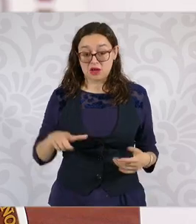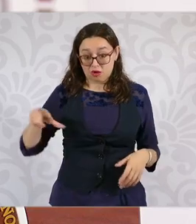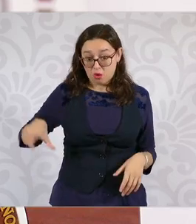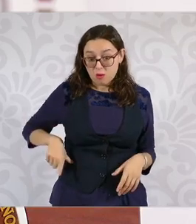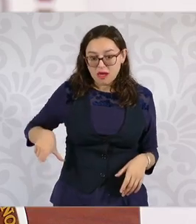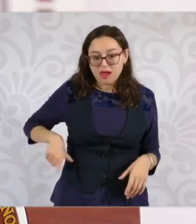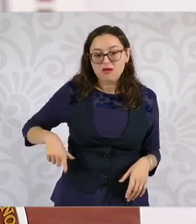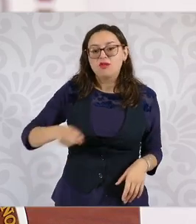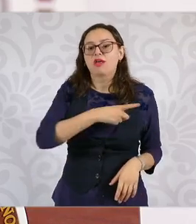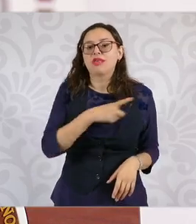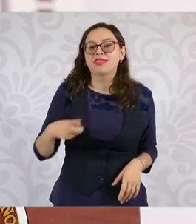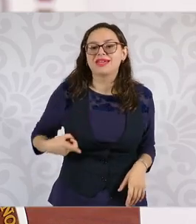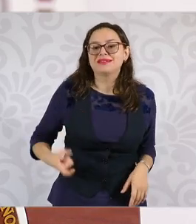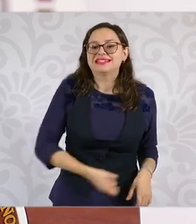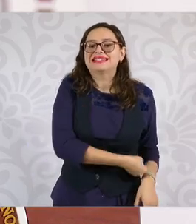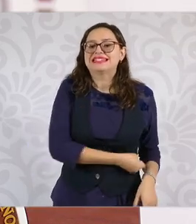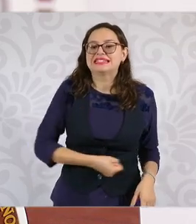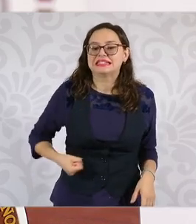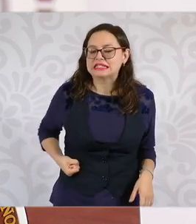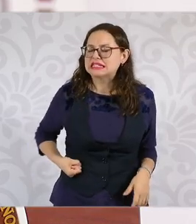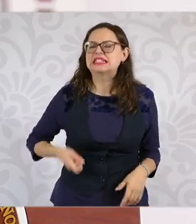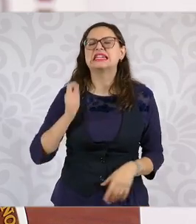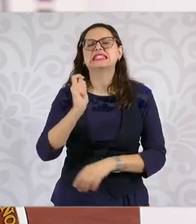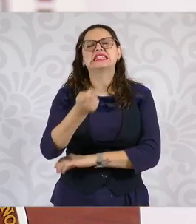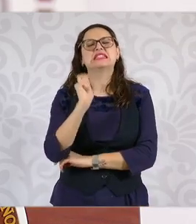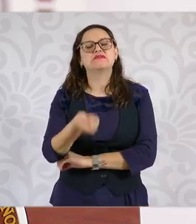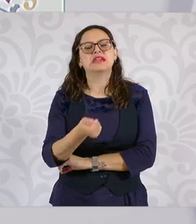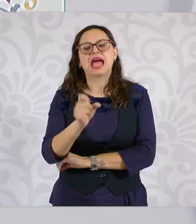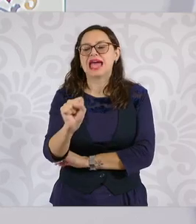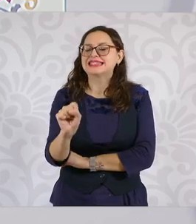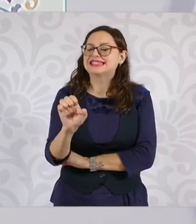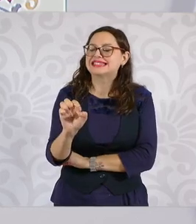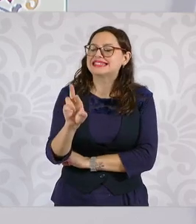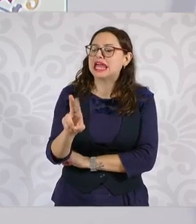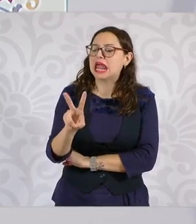público quiere decir que estamos al servicio del pueblo.